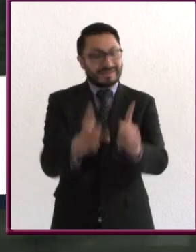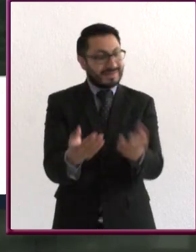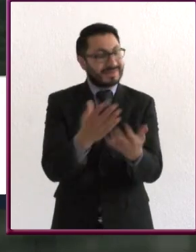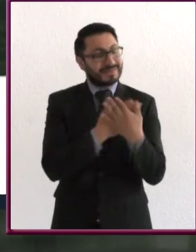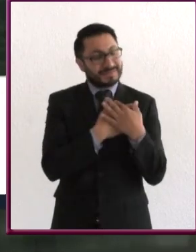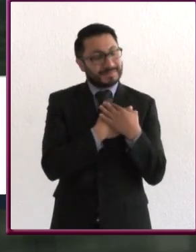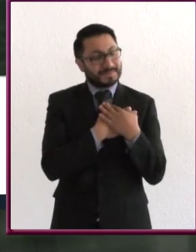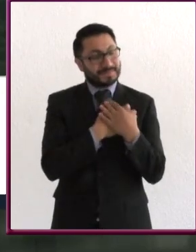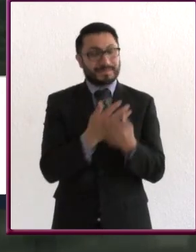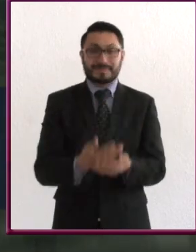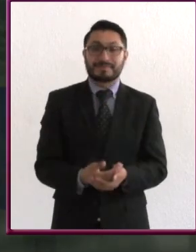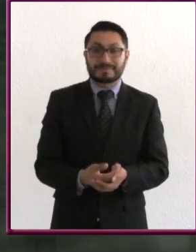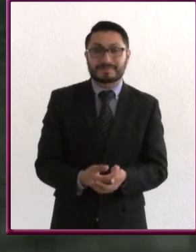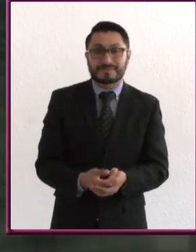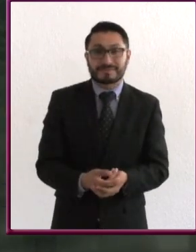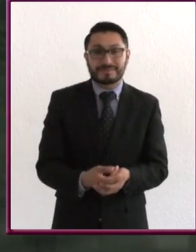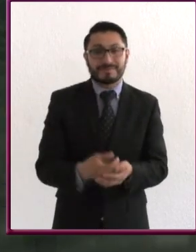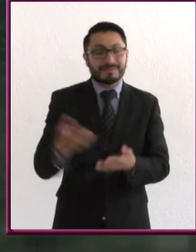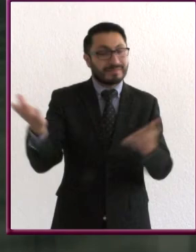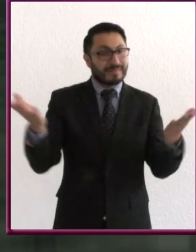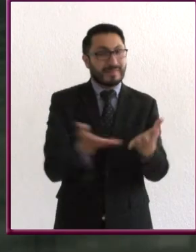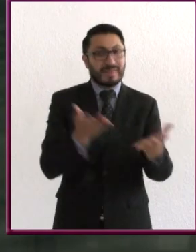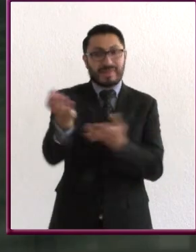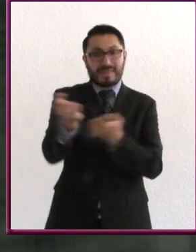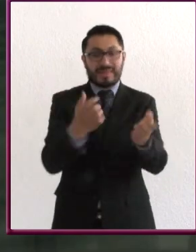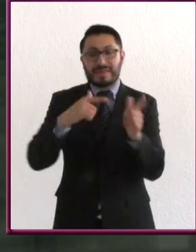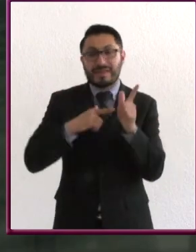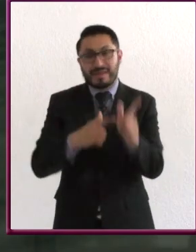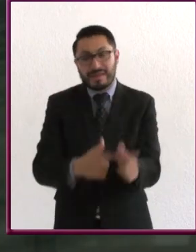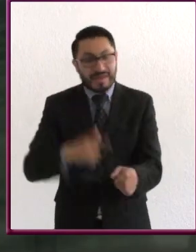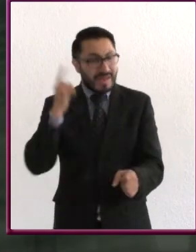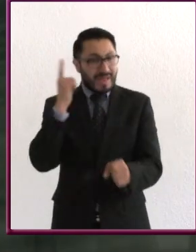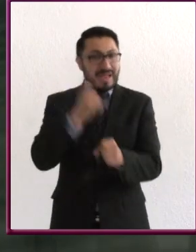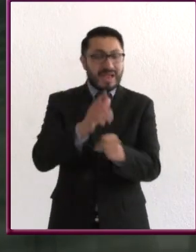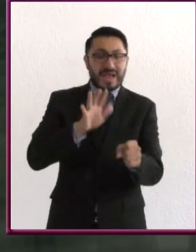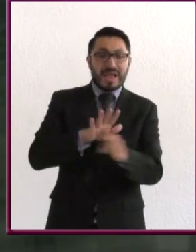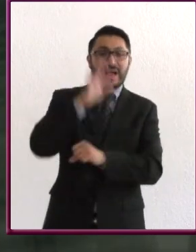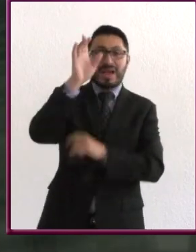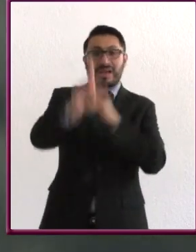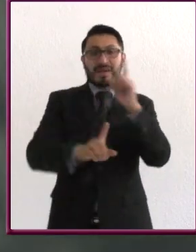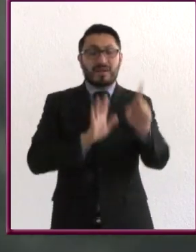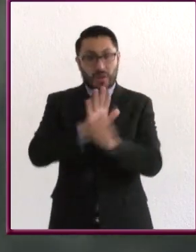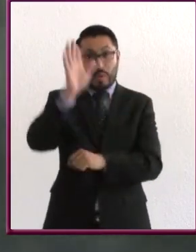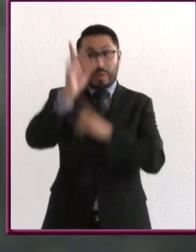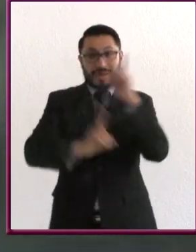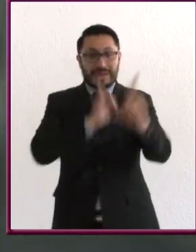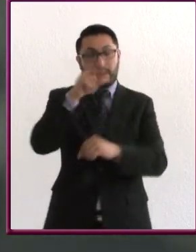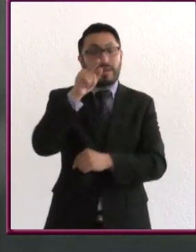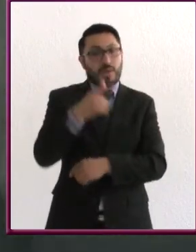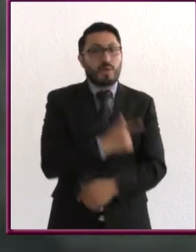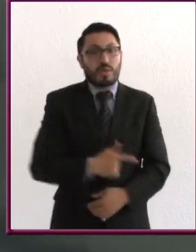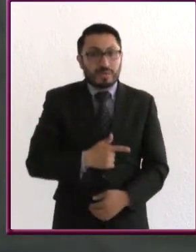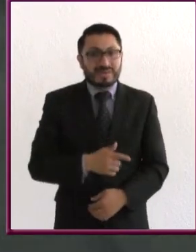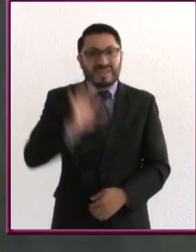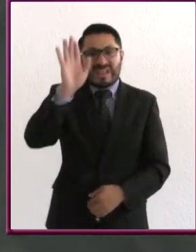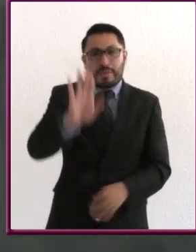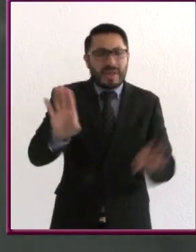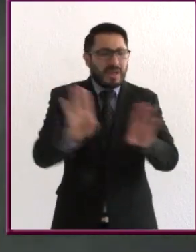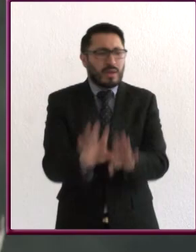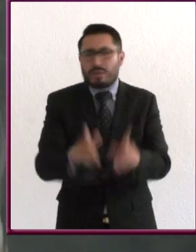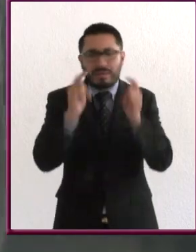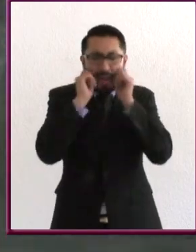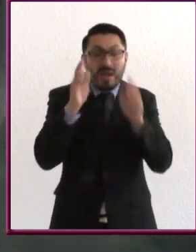bonito, mantengamos actividad física, encontremos el deporte que nos gusta. Parecen cosas tan pequeñas,